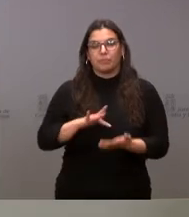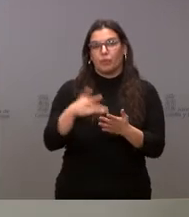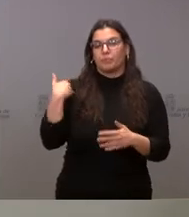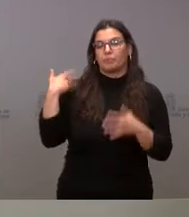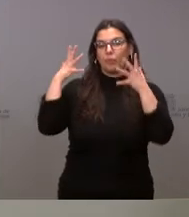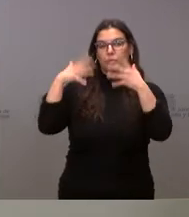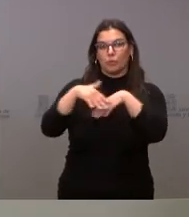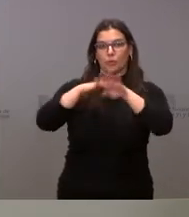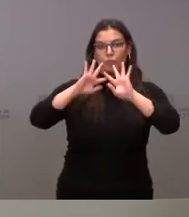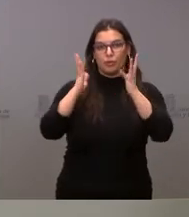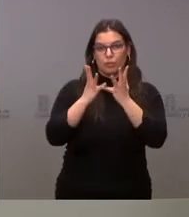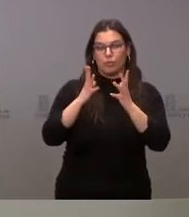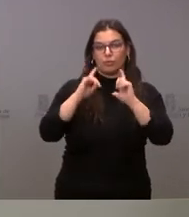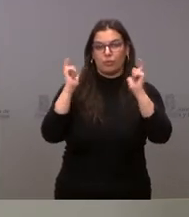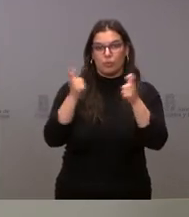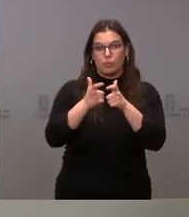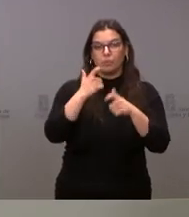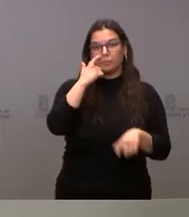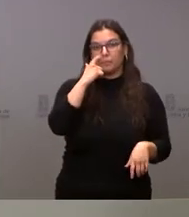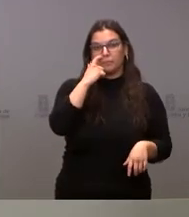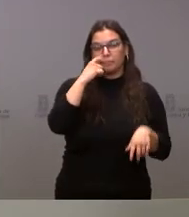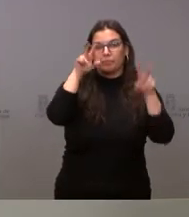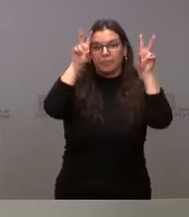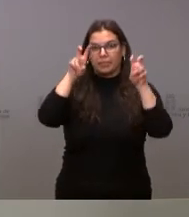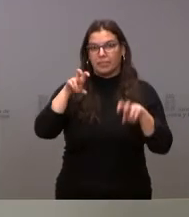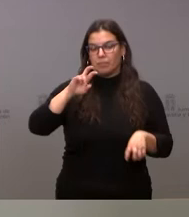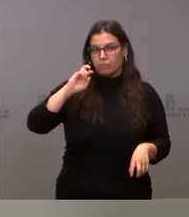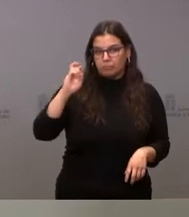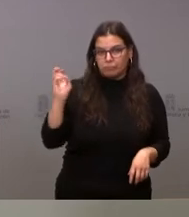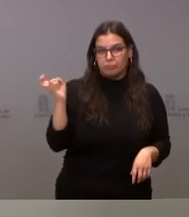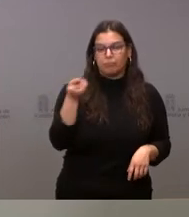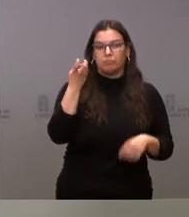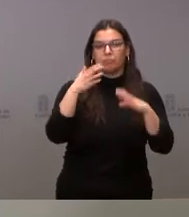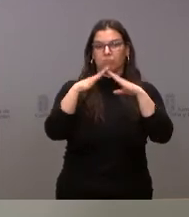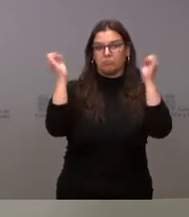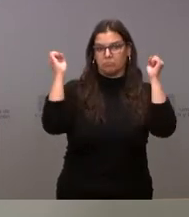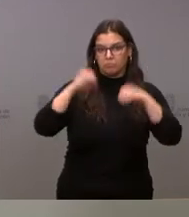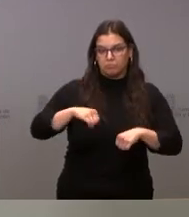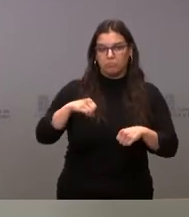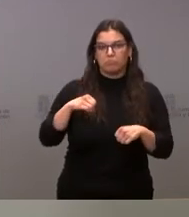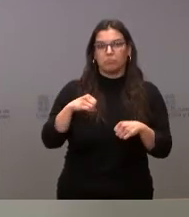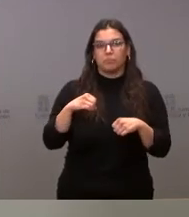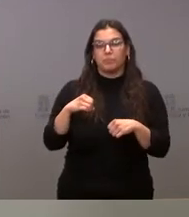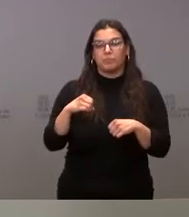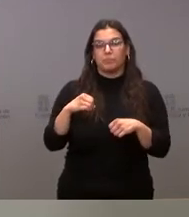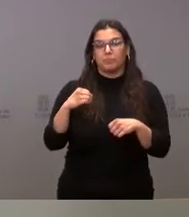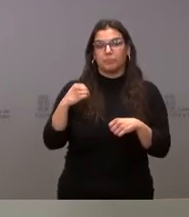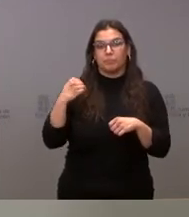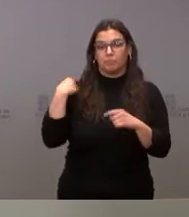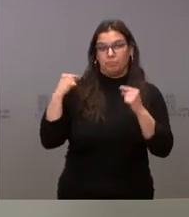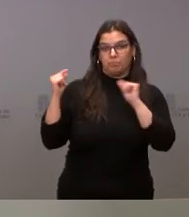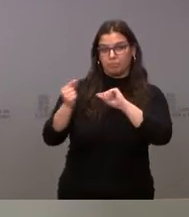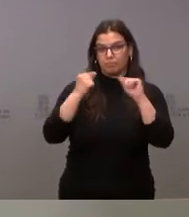Consejo de Gobierno que hemos tenido. Son varios los asuntos que se han acordado en la sesión del Consejo de